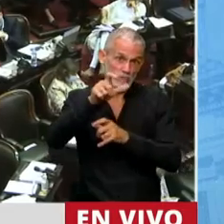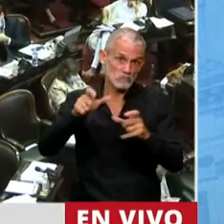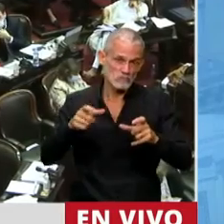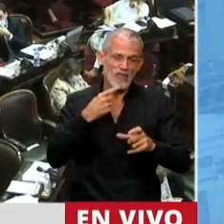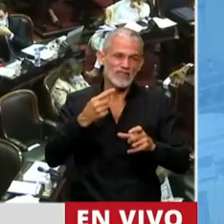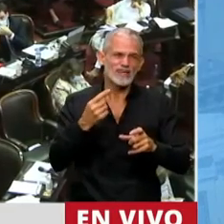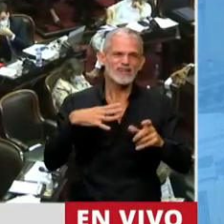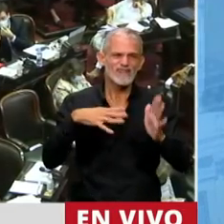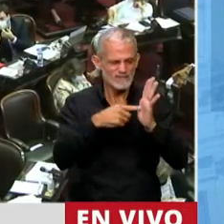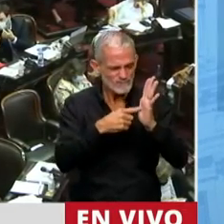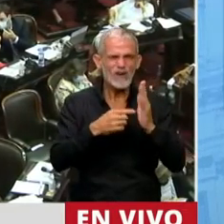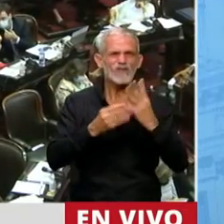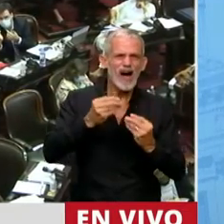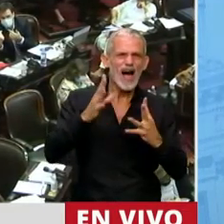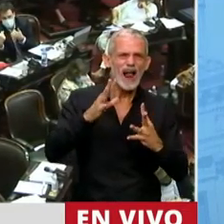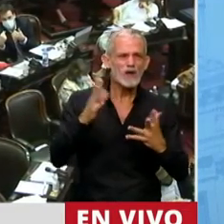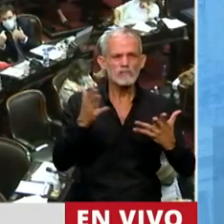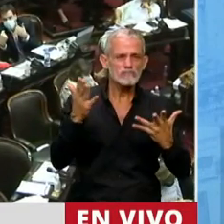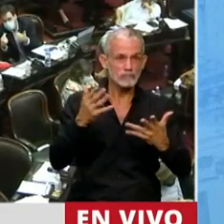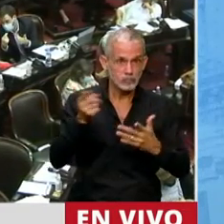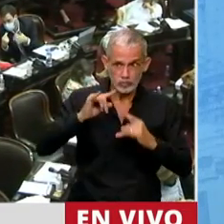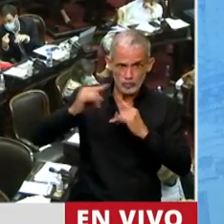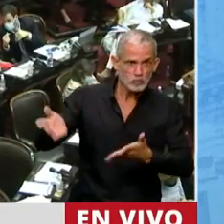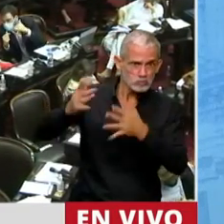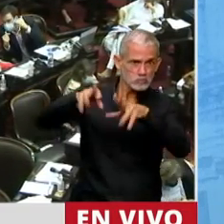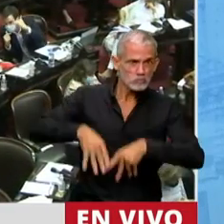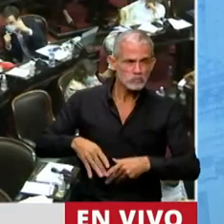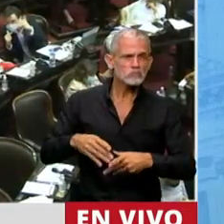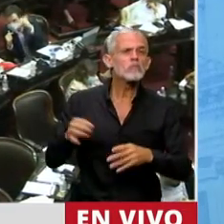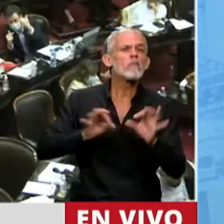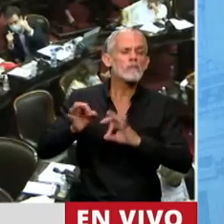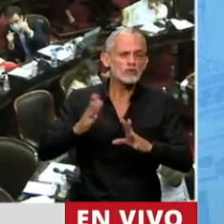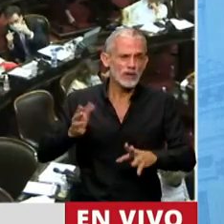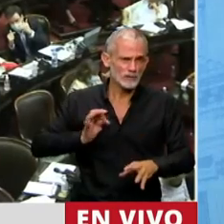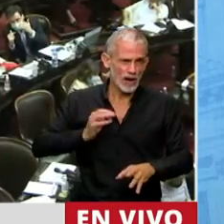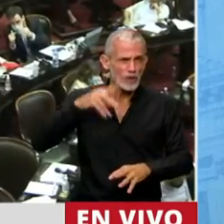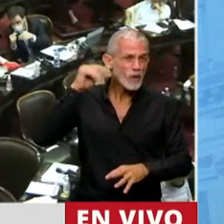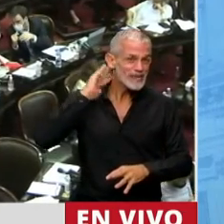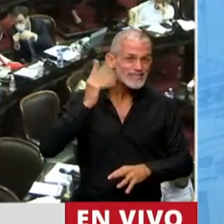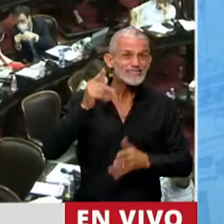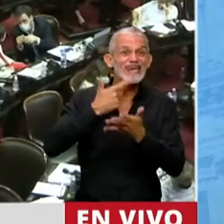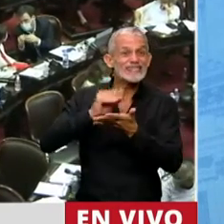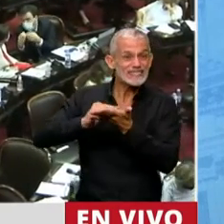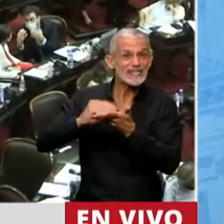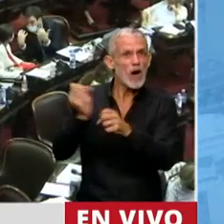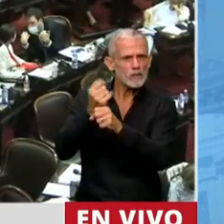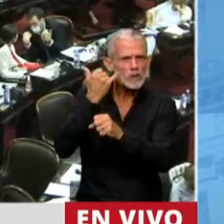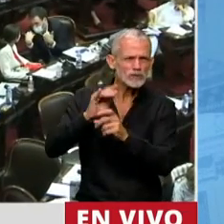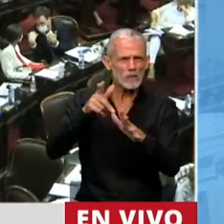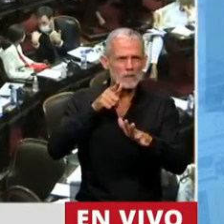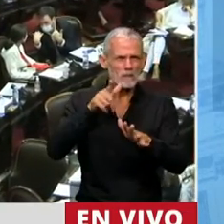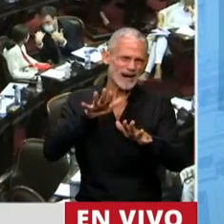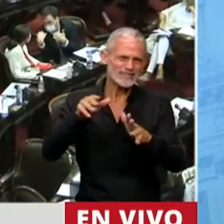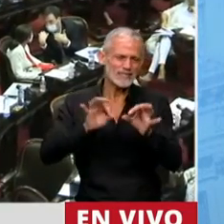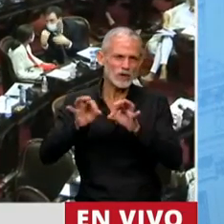hay un problema de técnica legislativa tuvieron la oportunidad de redactar un proyecto porque en el año 2016 el Senado había aprobado un proyecto similar